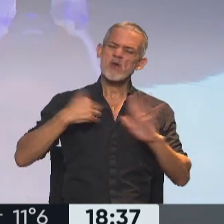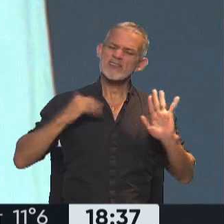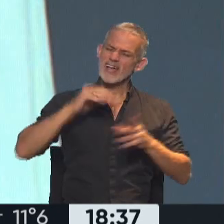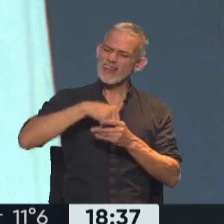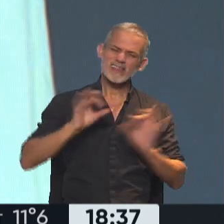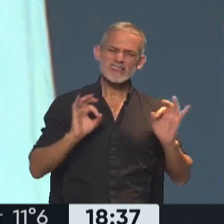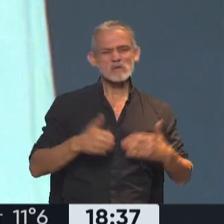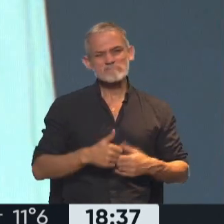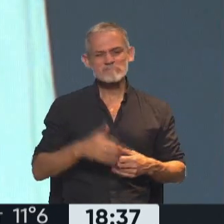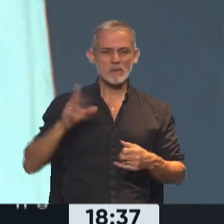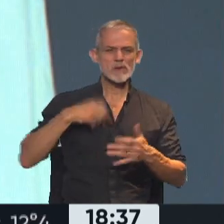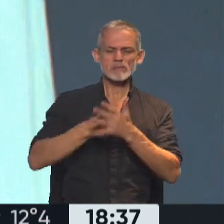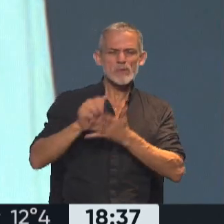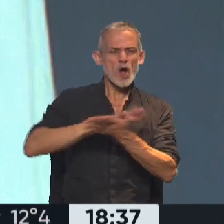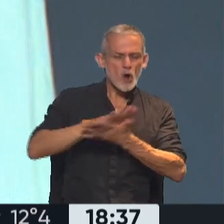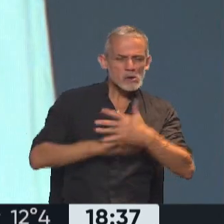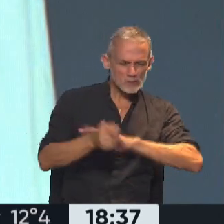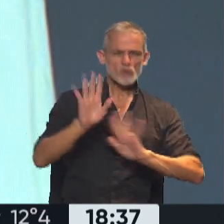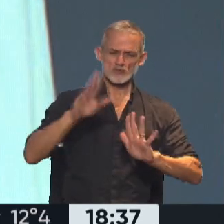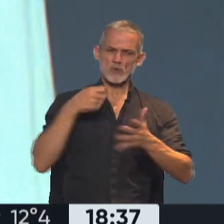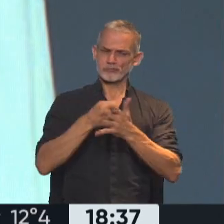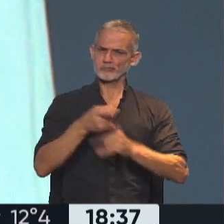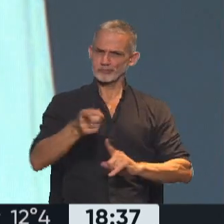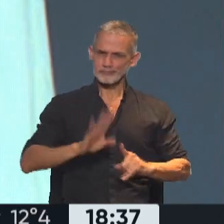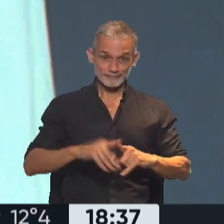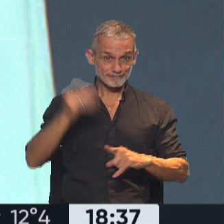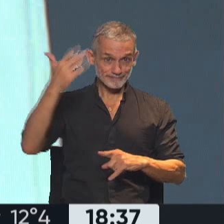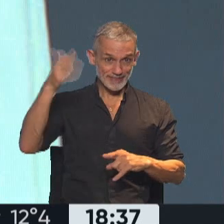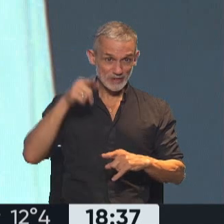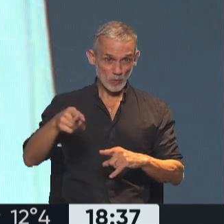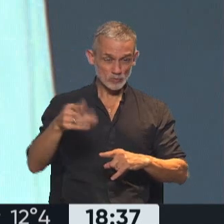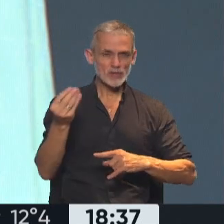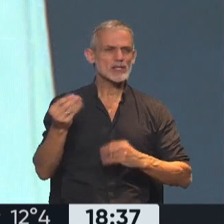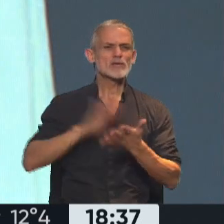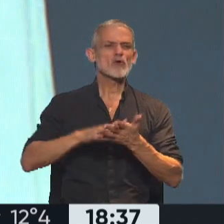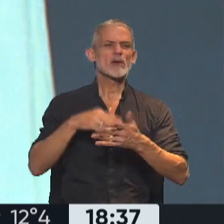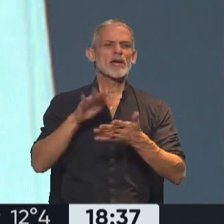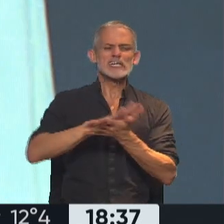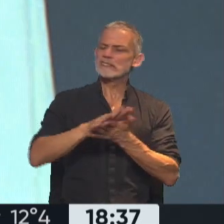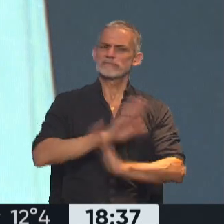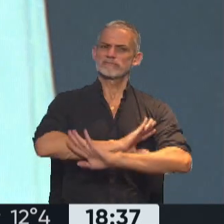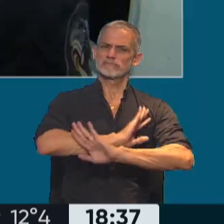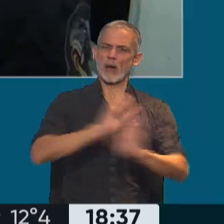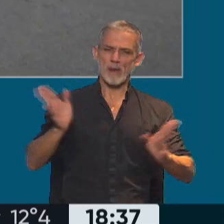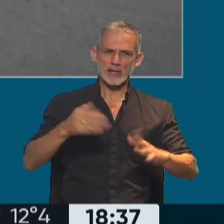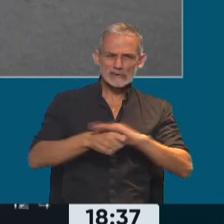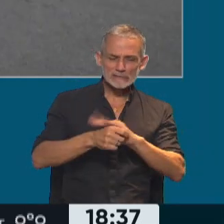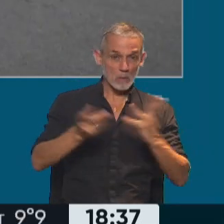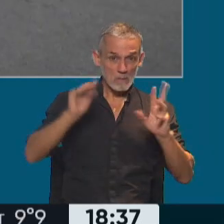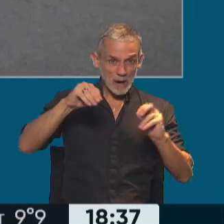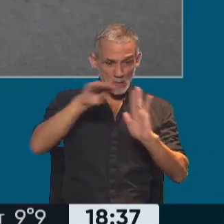que va a combatir la corrupción. De hecho, básicamente su discurso tiene que ver con combatir la corrupción. No hay demasiadas